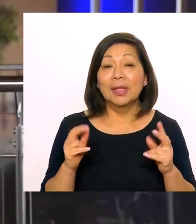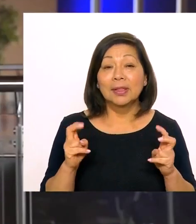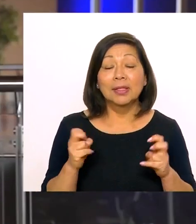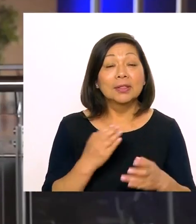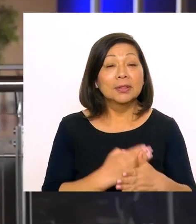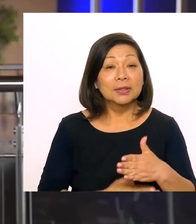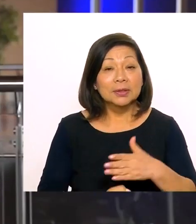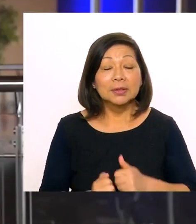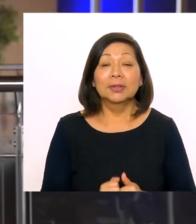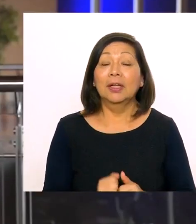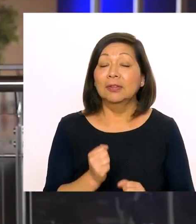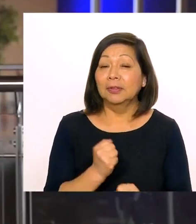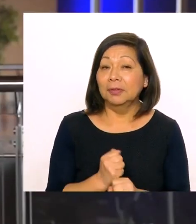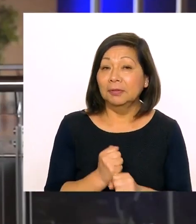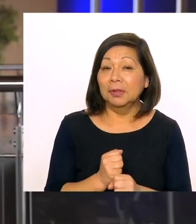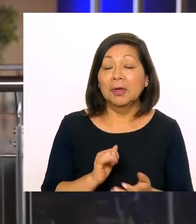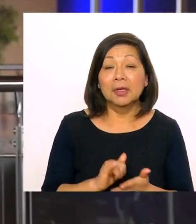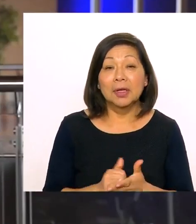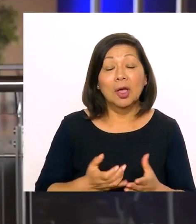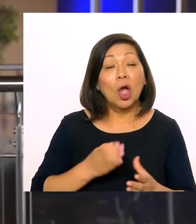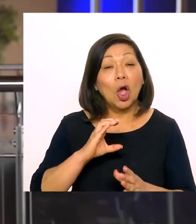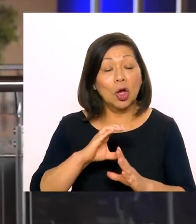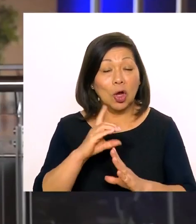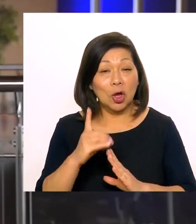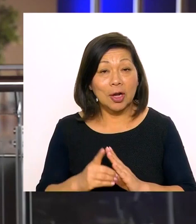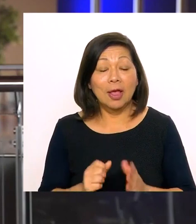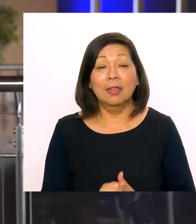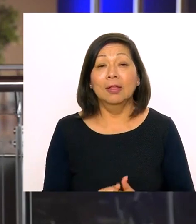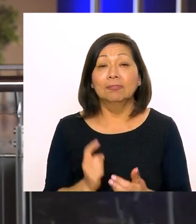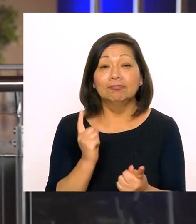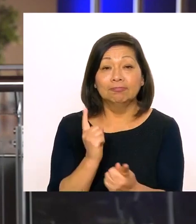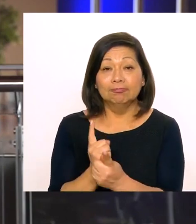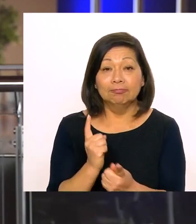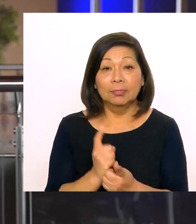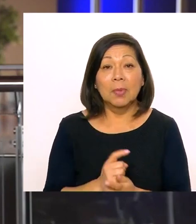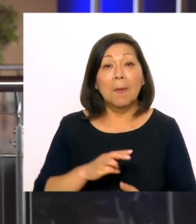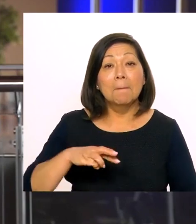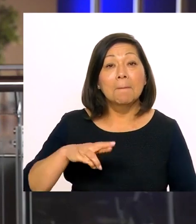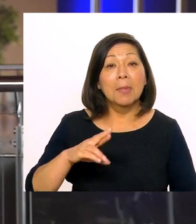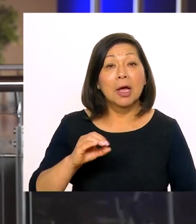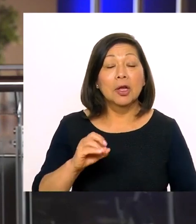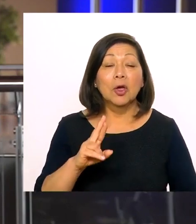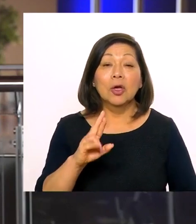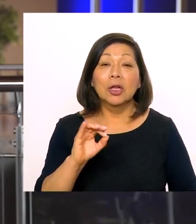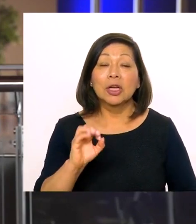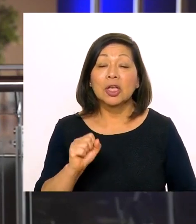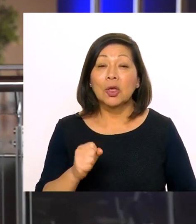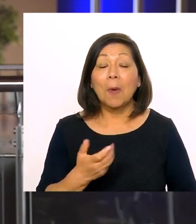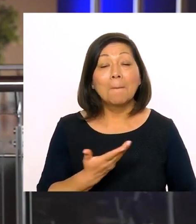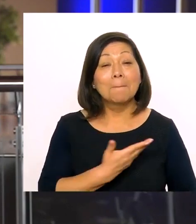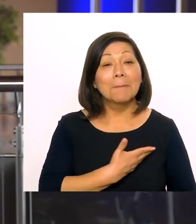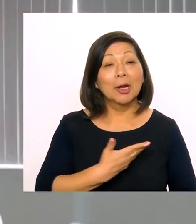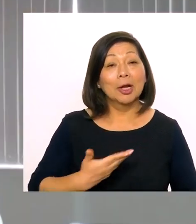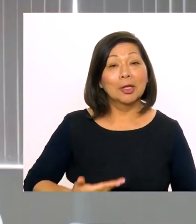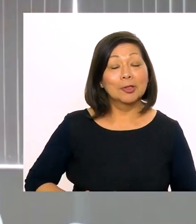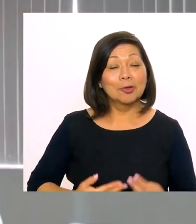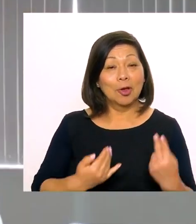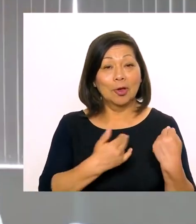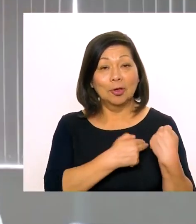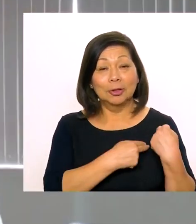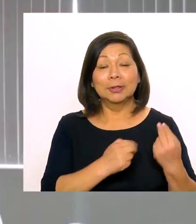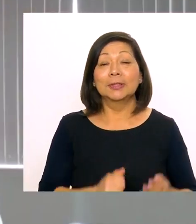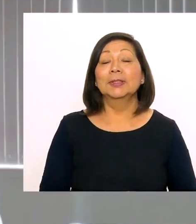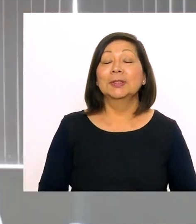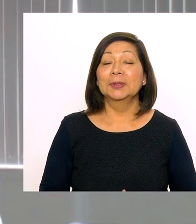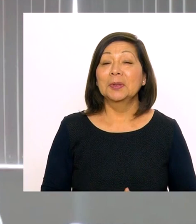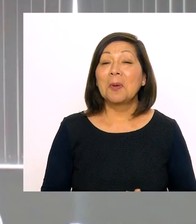sobre temas de discapacidad y el trabajo que viene realizando el CONADIS, se encuentra con nosotros Mario Ríos Espinosa, presidente encargado de